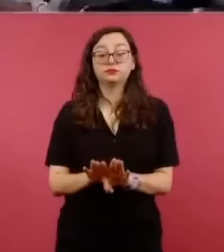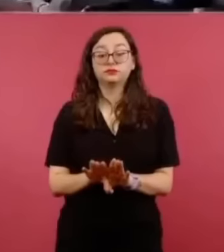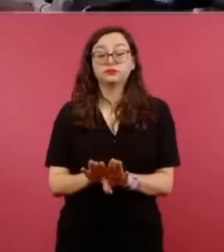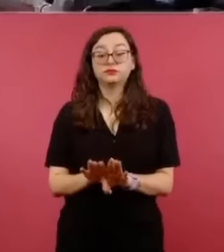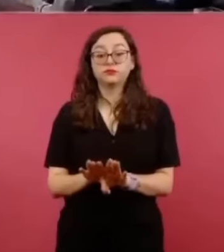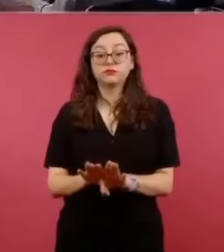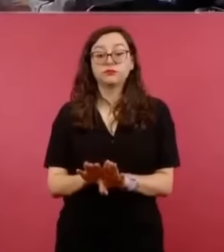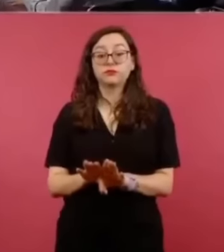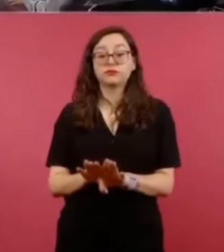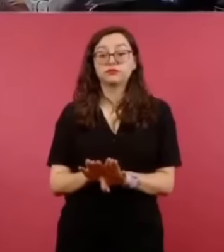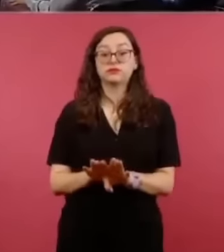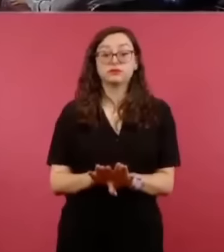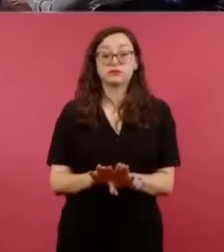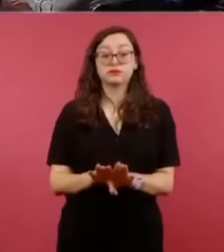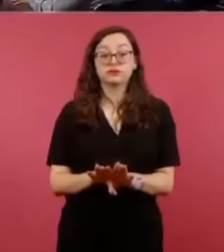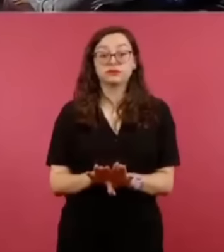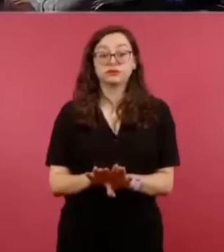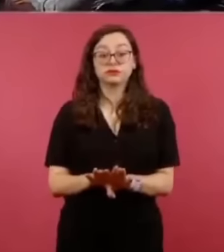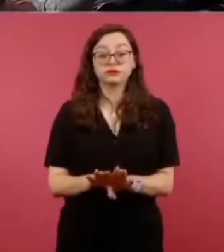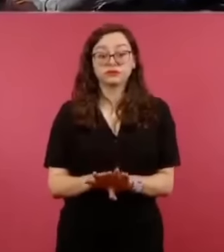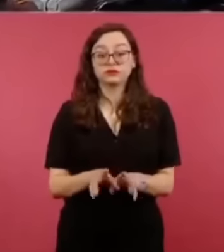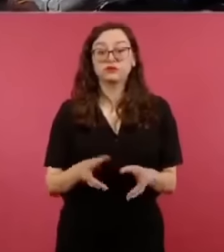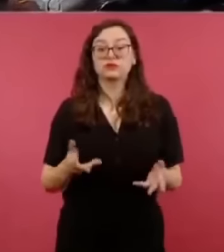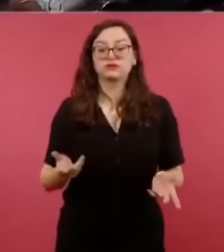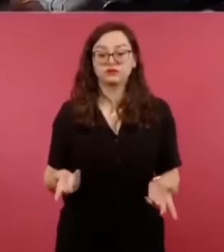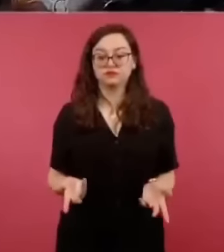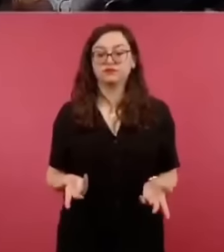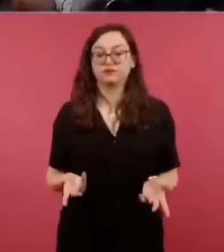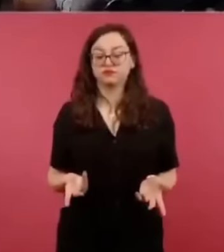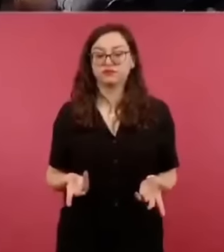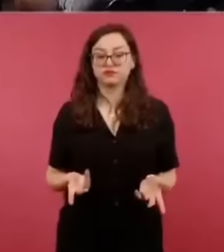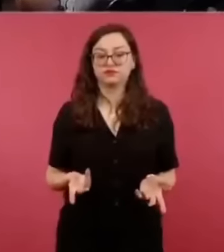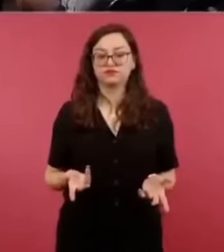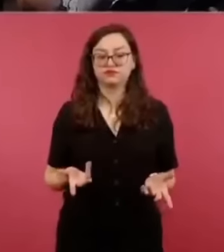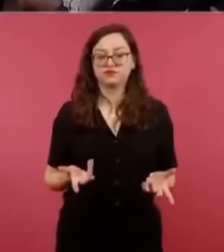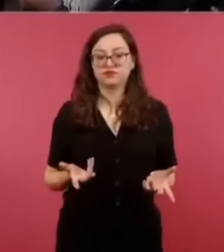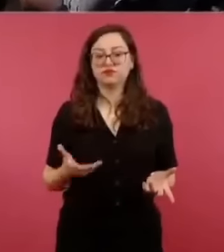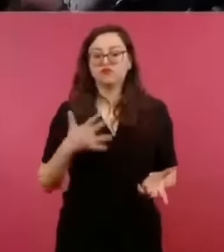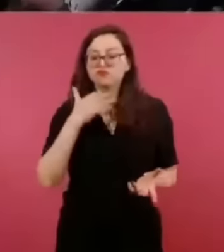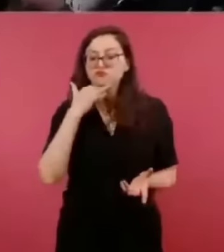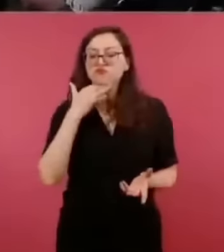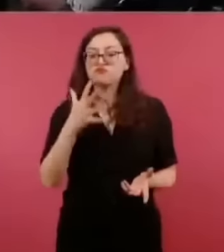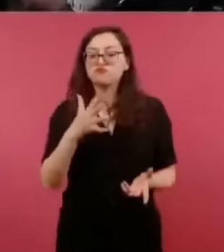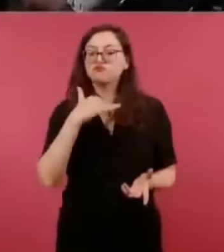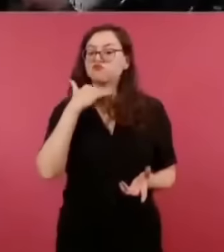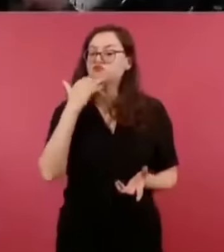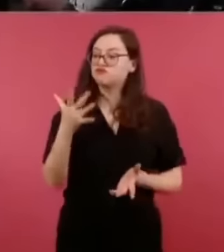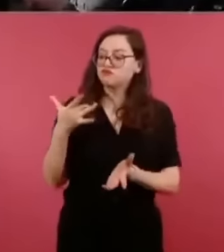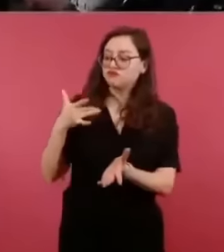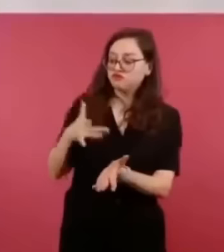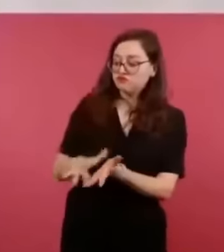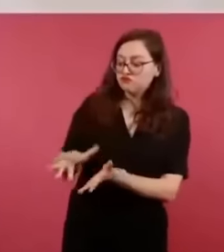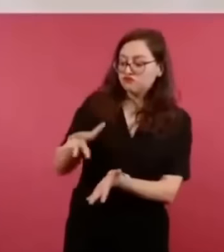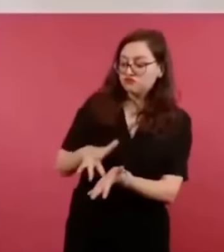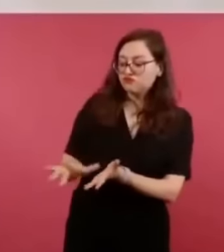En el funcionamiento del régimen de corrupción,